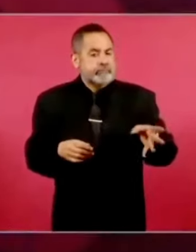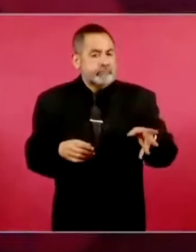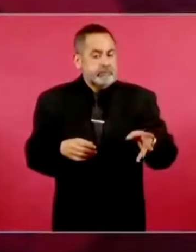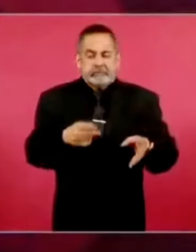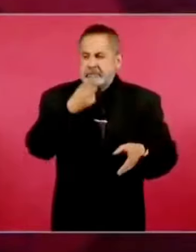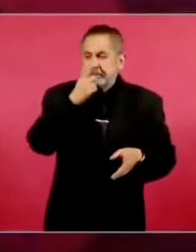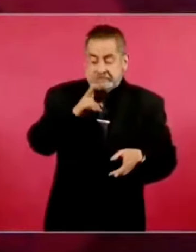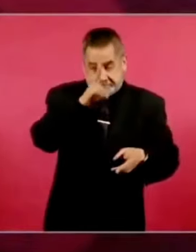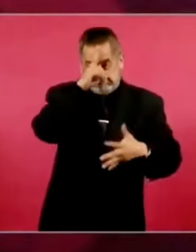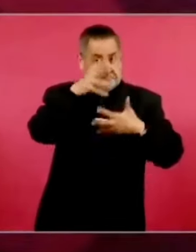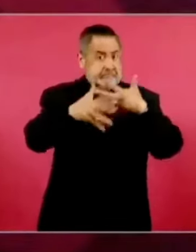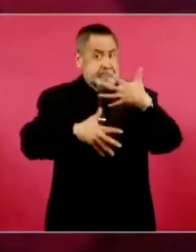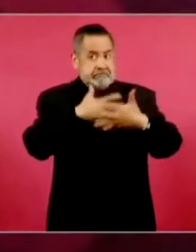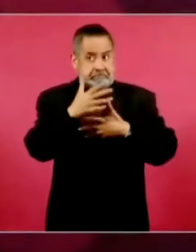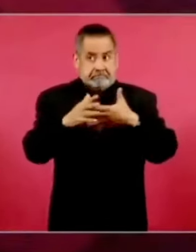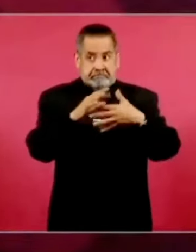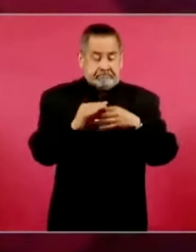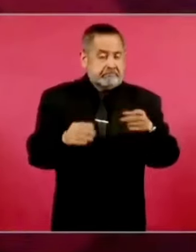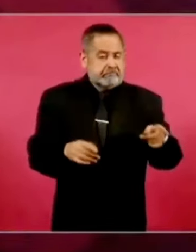violencia.